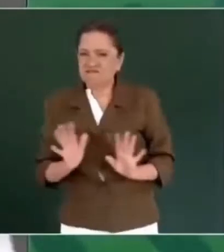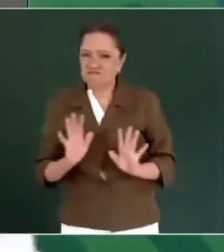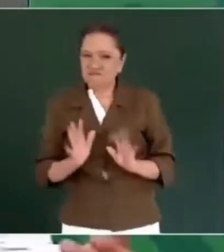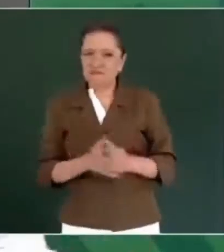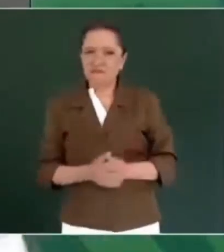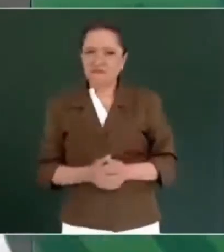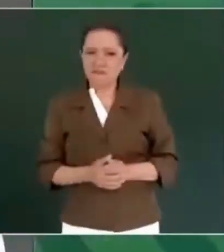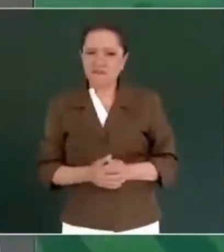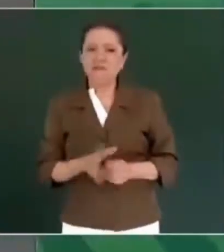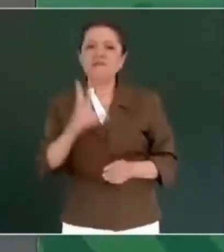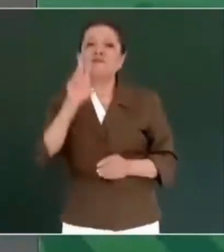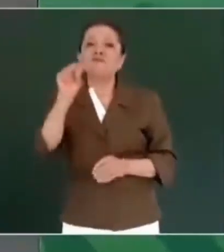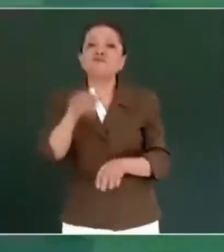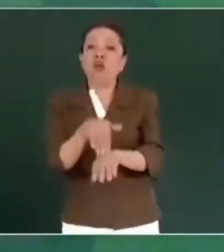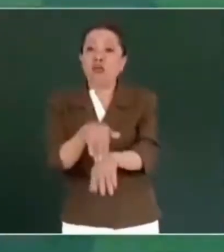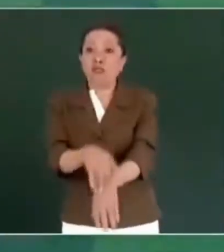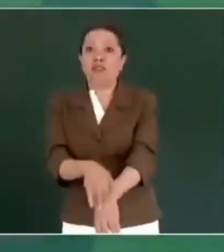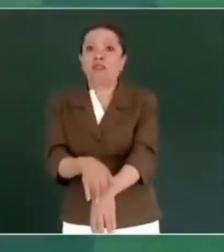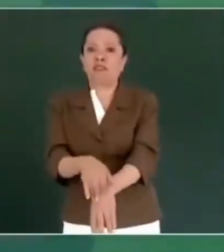no se alinean.